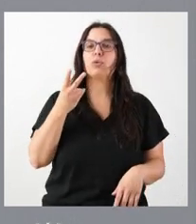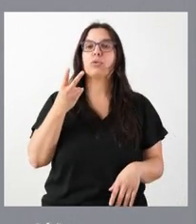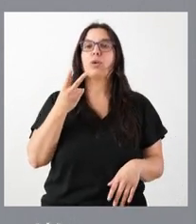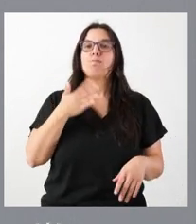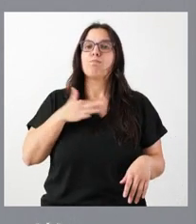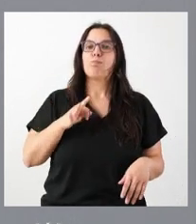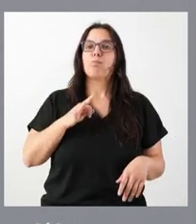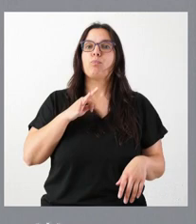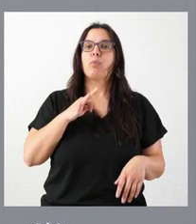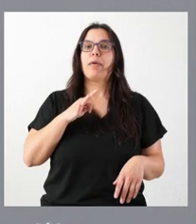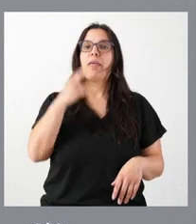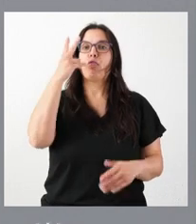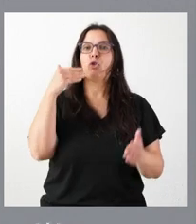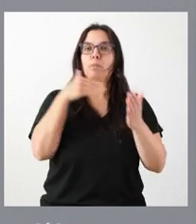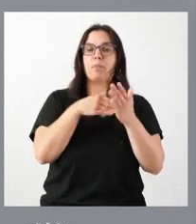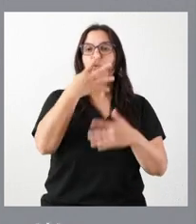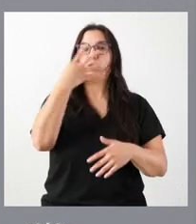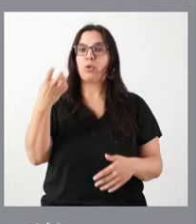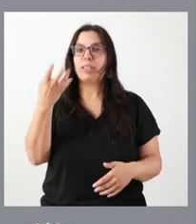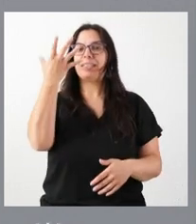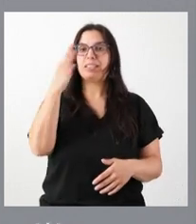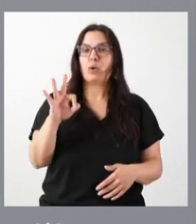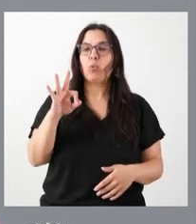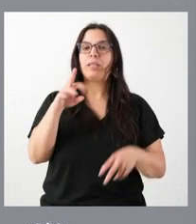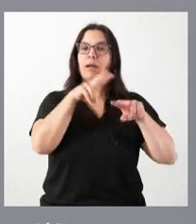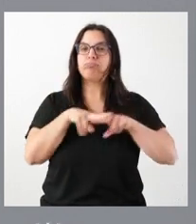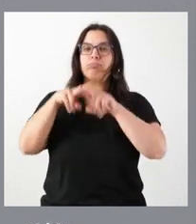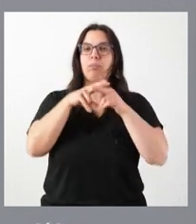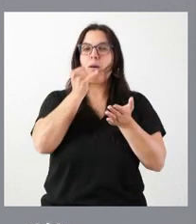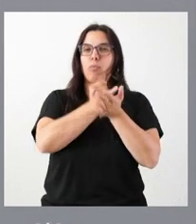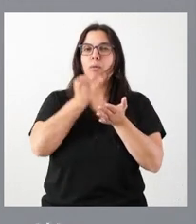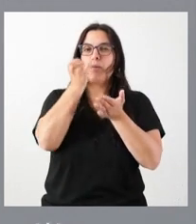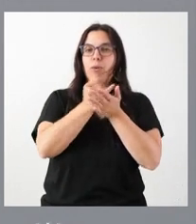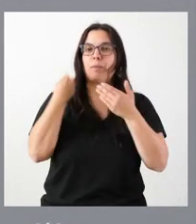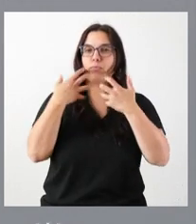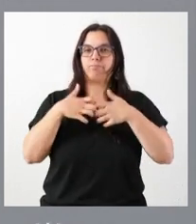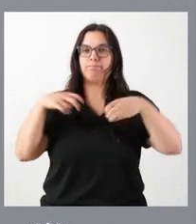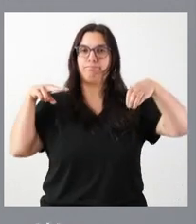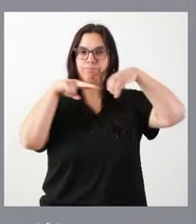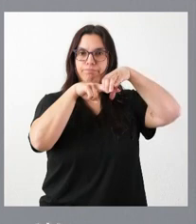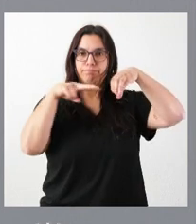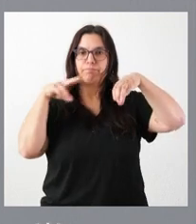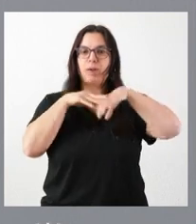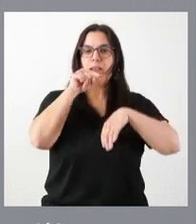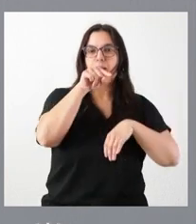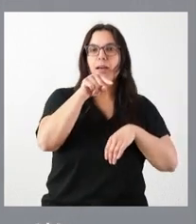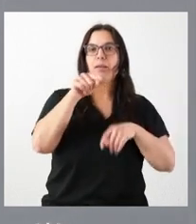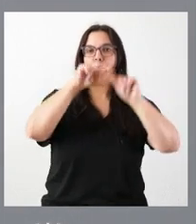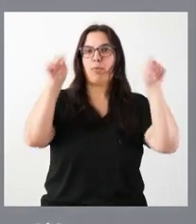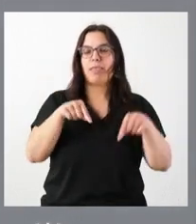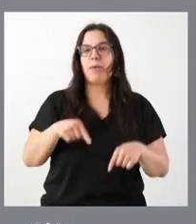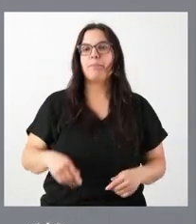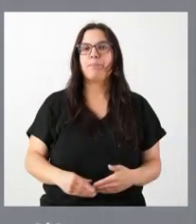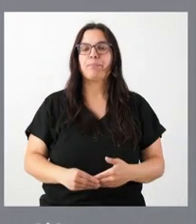permitir 2.450 exploraciones de resonancia magnética en esta provincia.